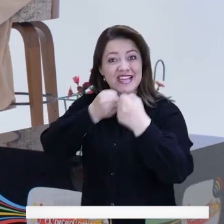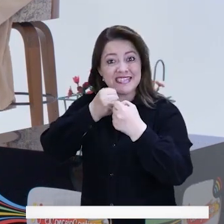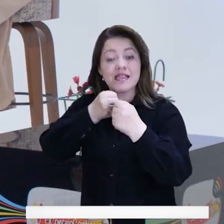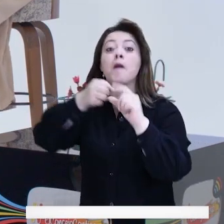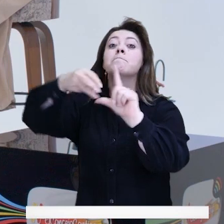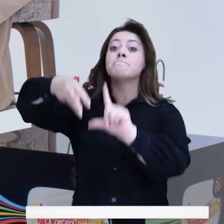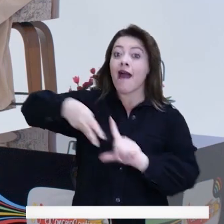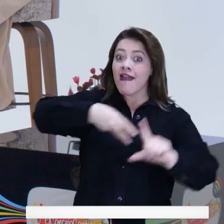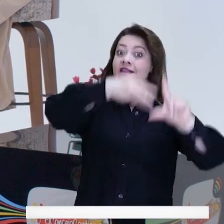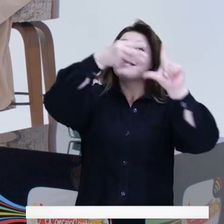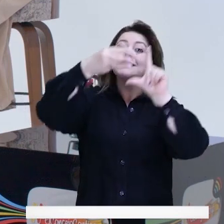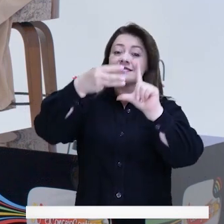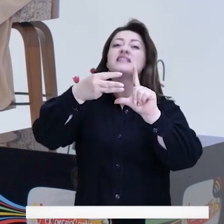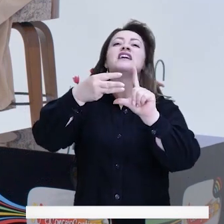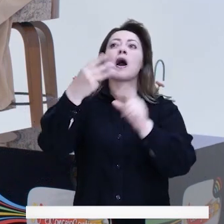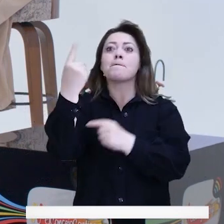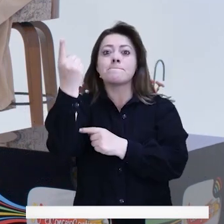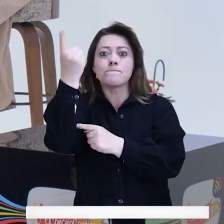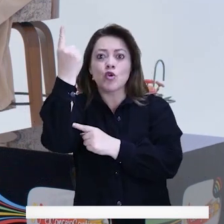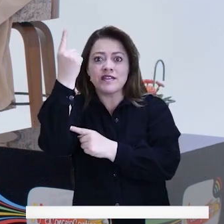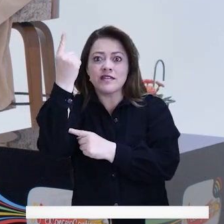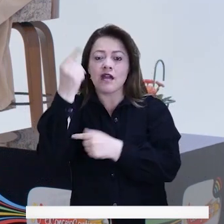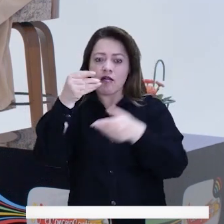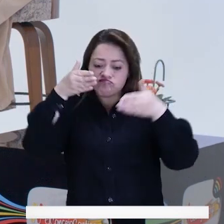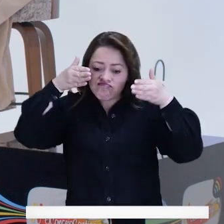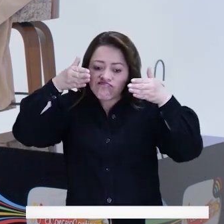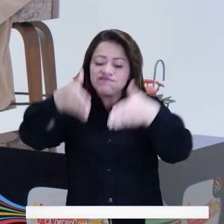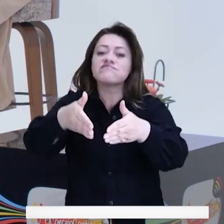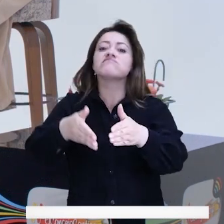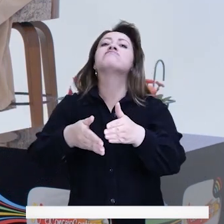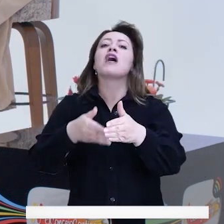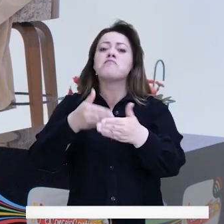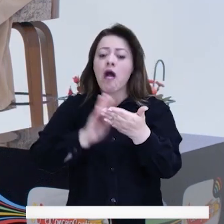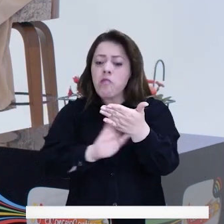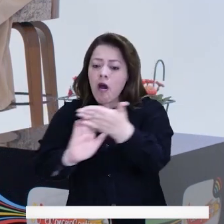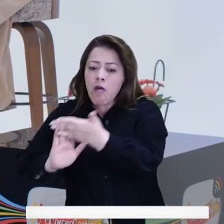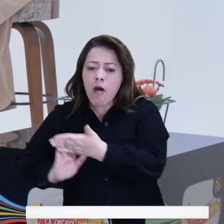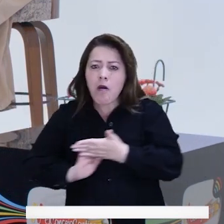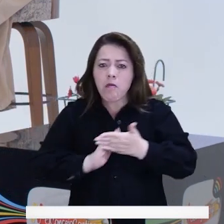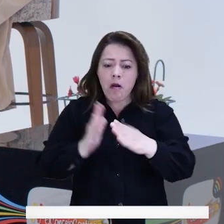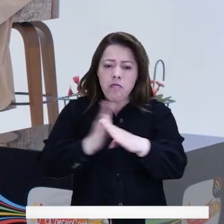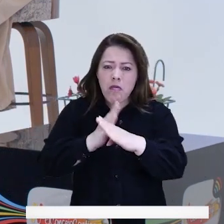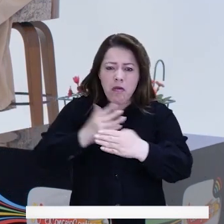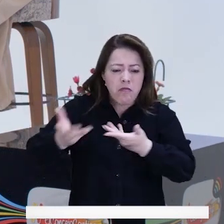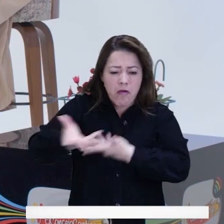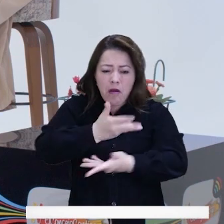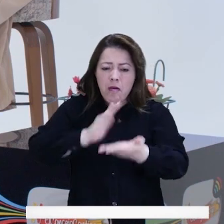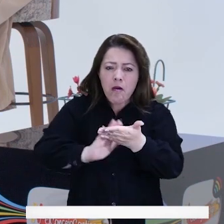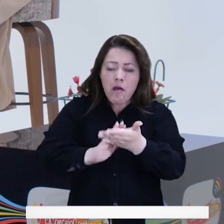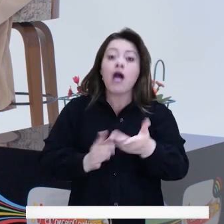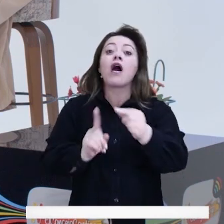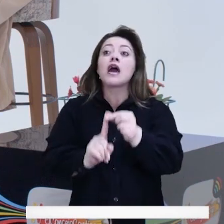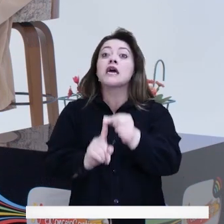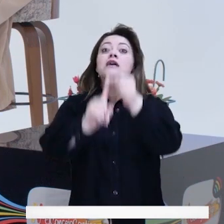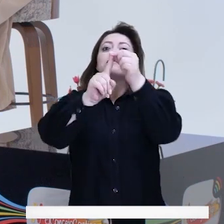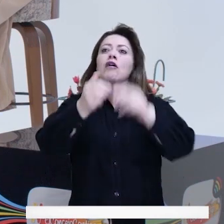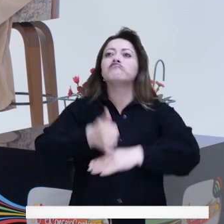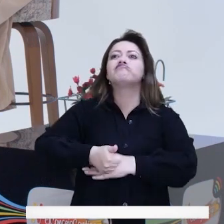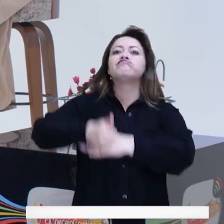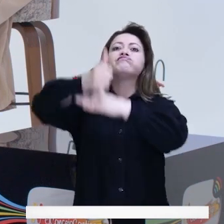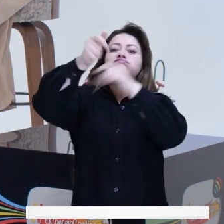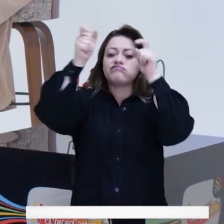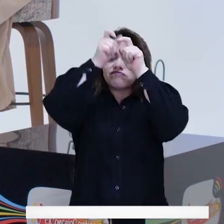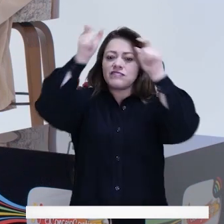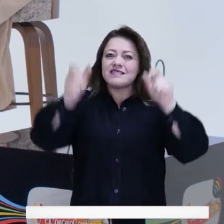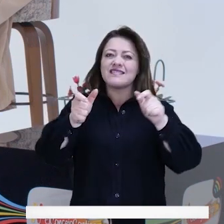social y periodista. Tiene una maestría en ciencia política, con énfasis en resolución de conflictos. Un MBA, especialista